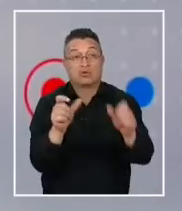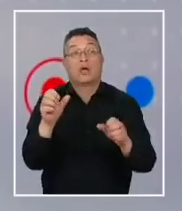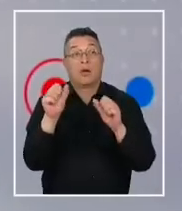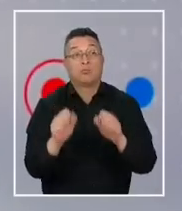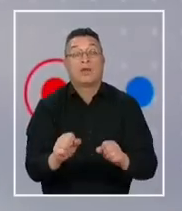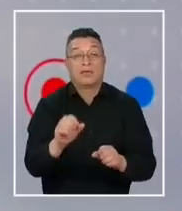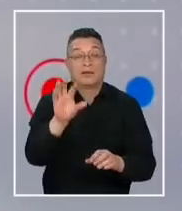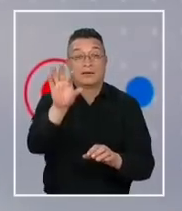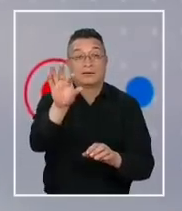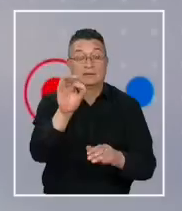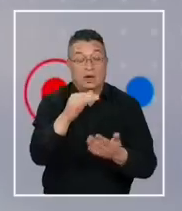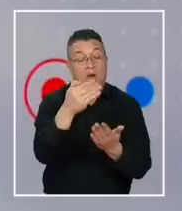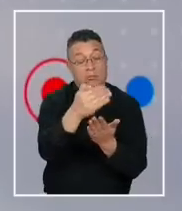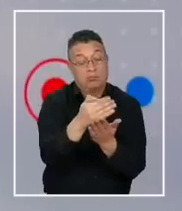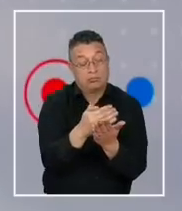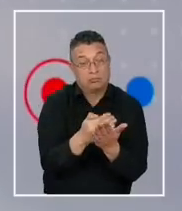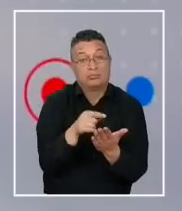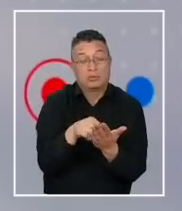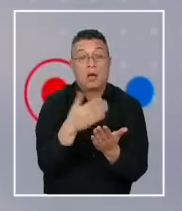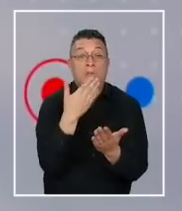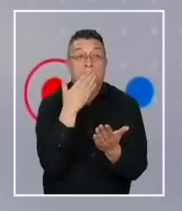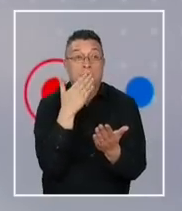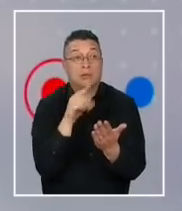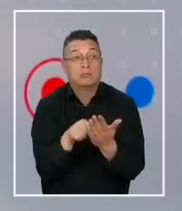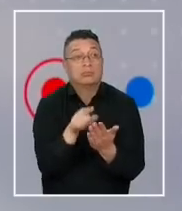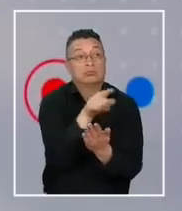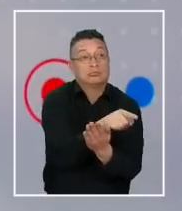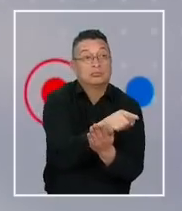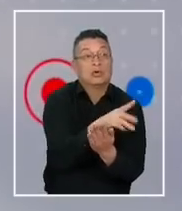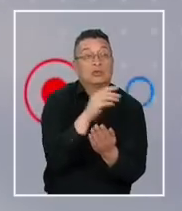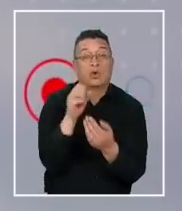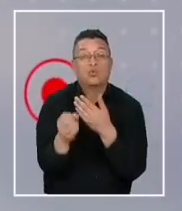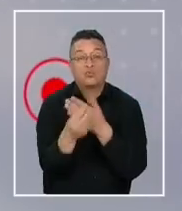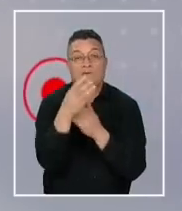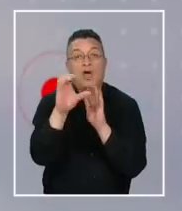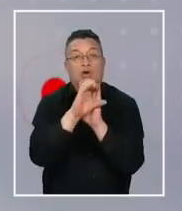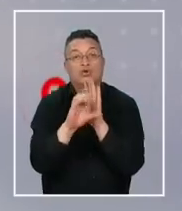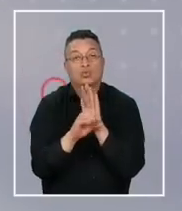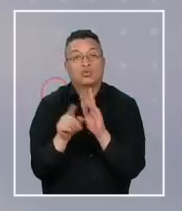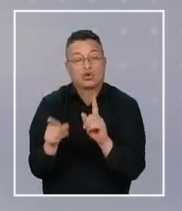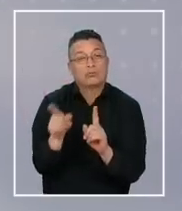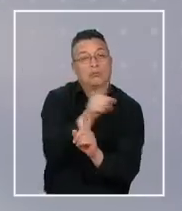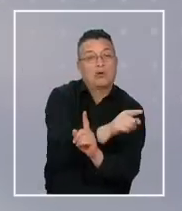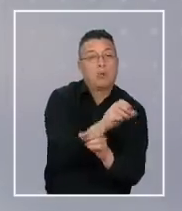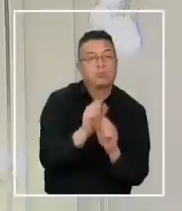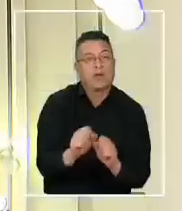elegir el anteproyecto redactado por los expertos, como la nueva constitución de la República.